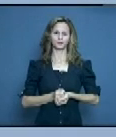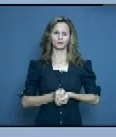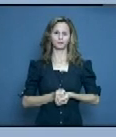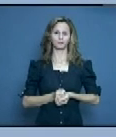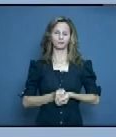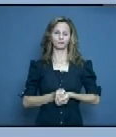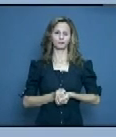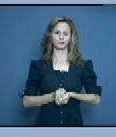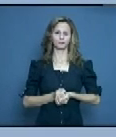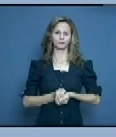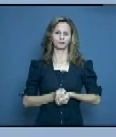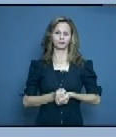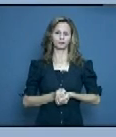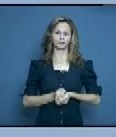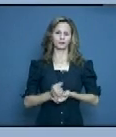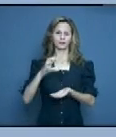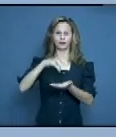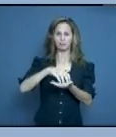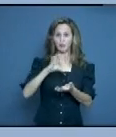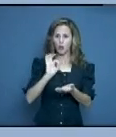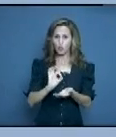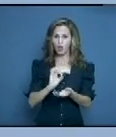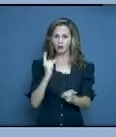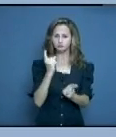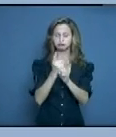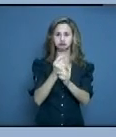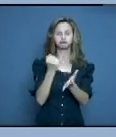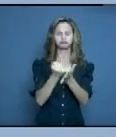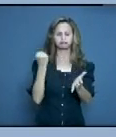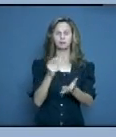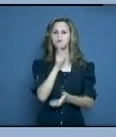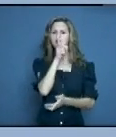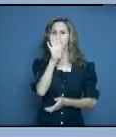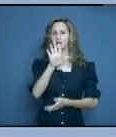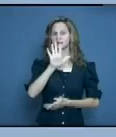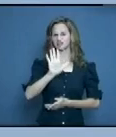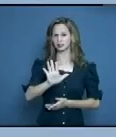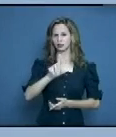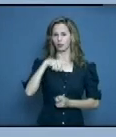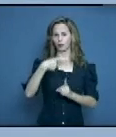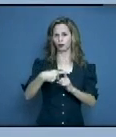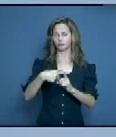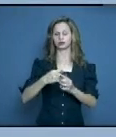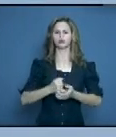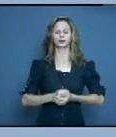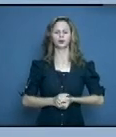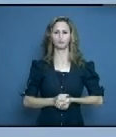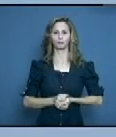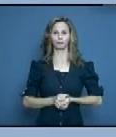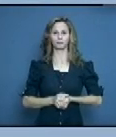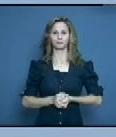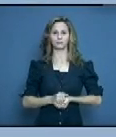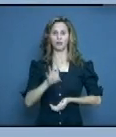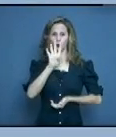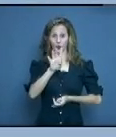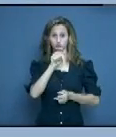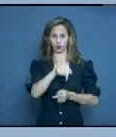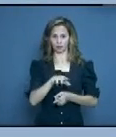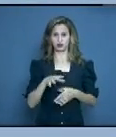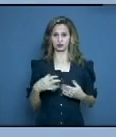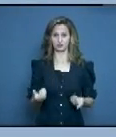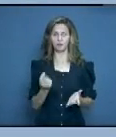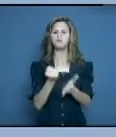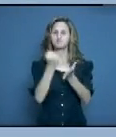René Ramos Latour. Casos contactos de confirmados. El municipio de Vanes, 5 positivos. Área de salud, Darío Calzadilla. 4 casos contactos de